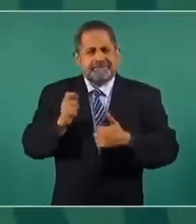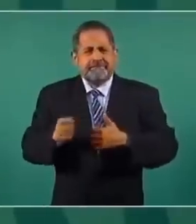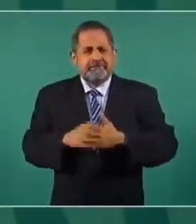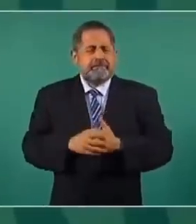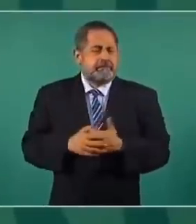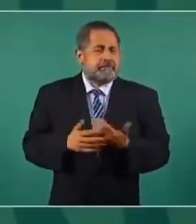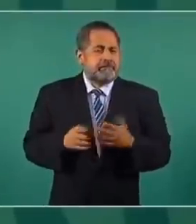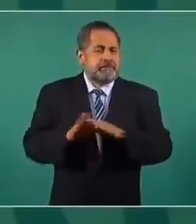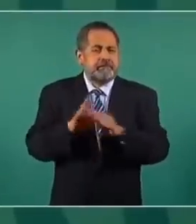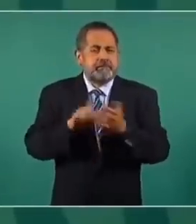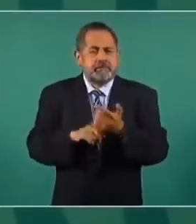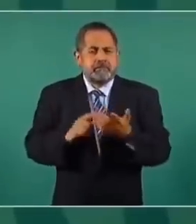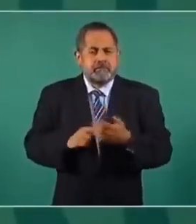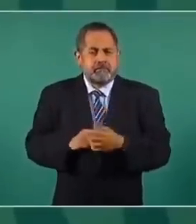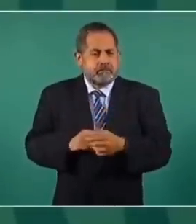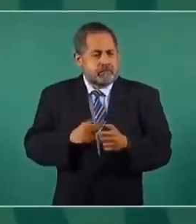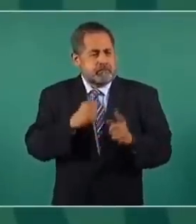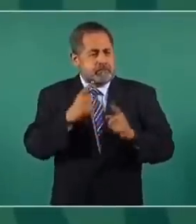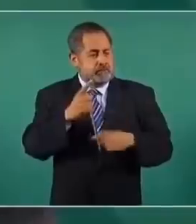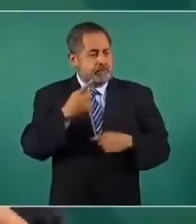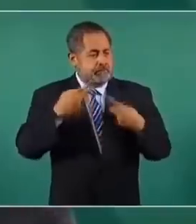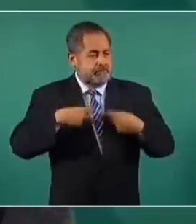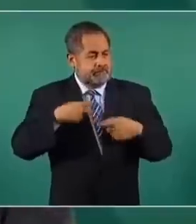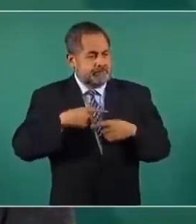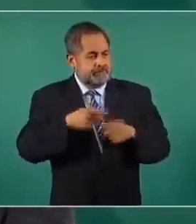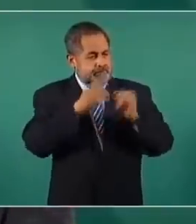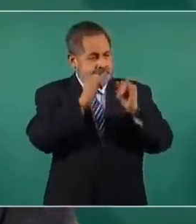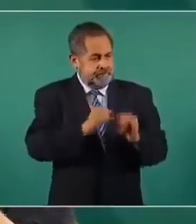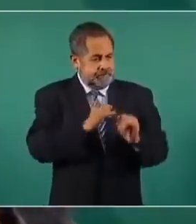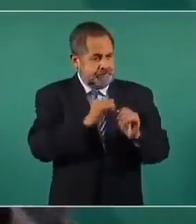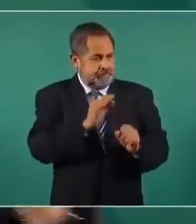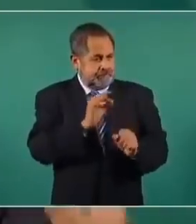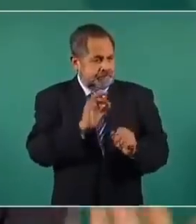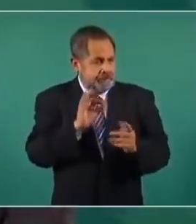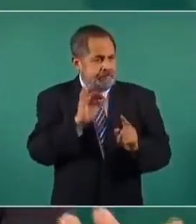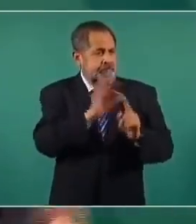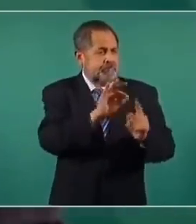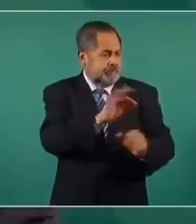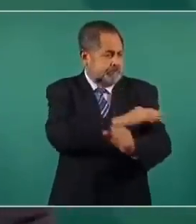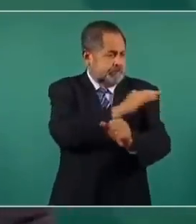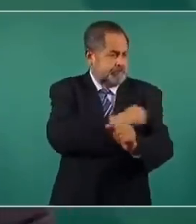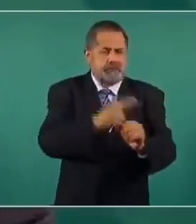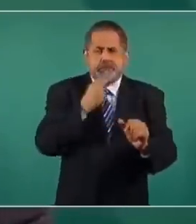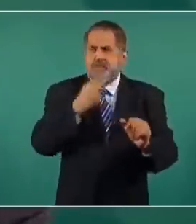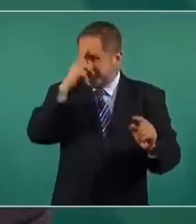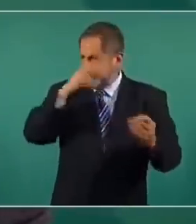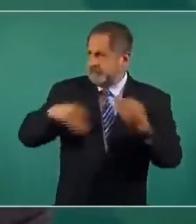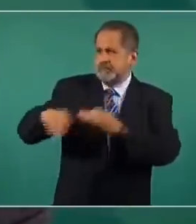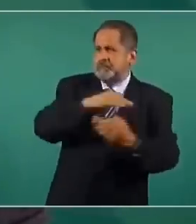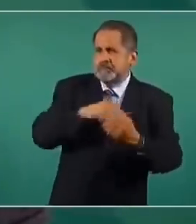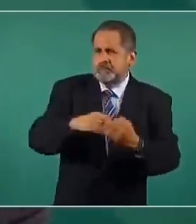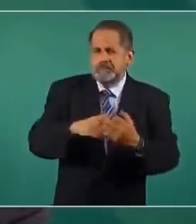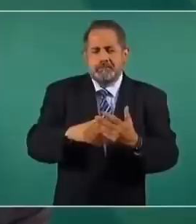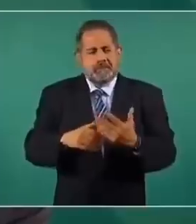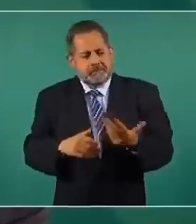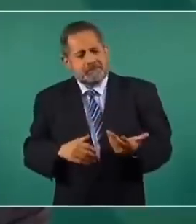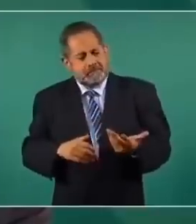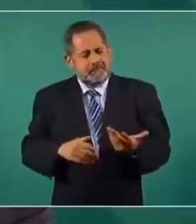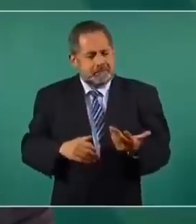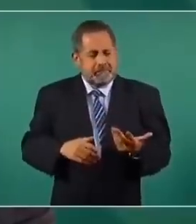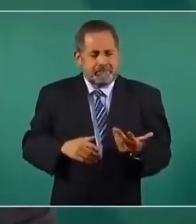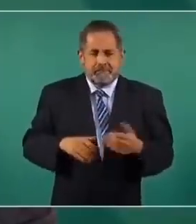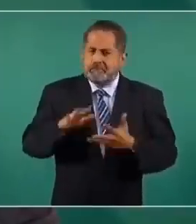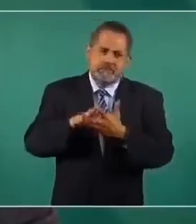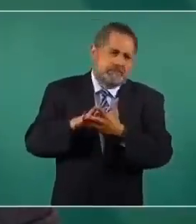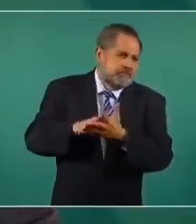un mecanismo que se aplica a una persona tiene un propósito colectivo, pero la gran mayoría de las